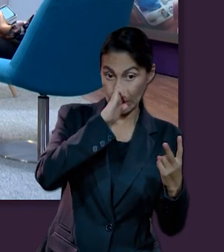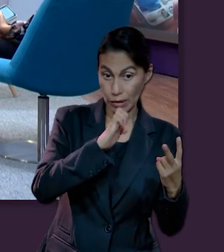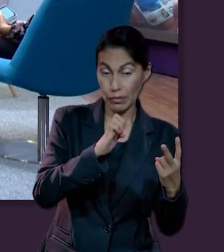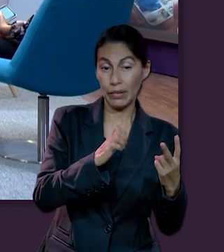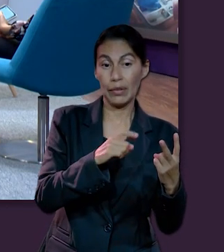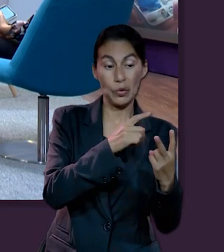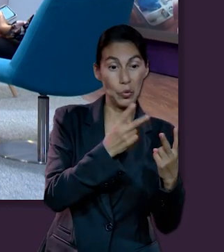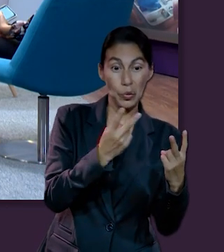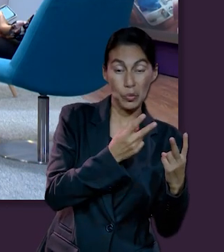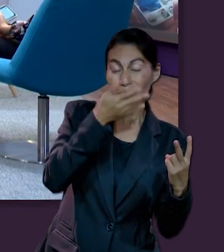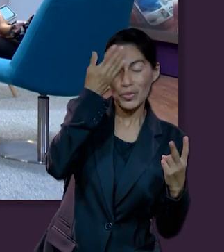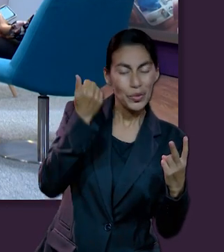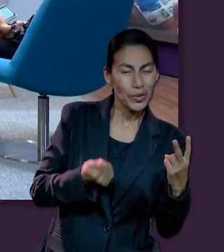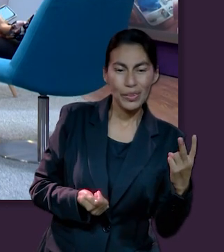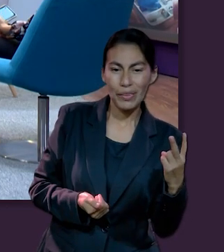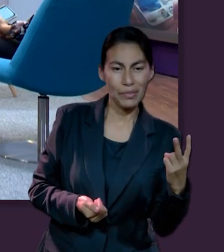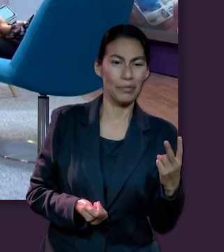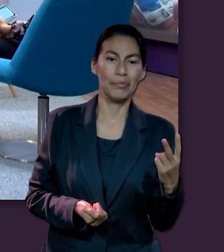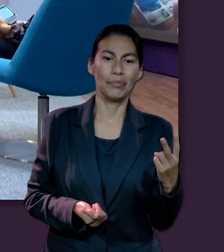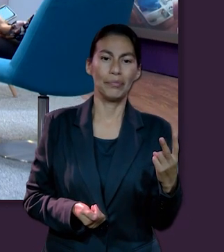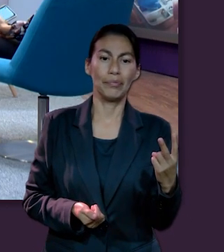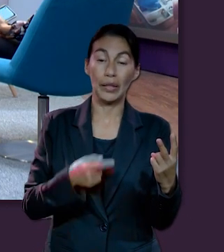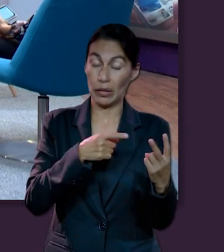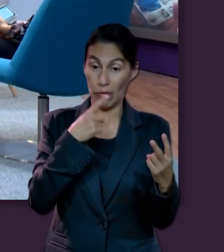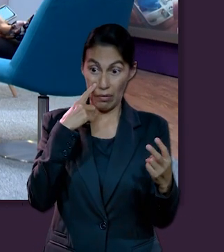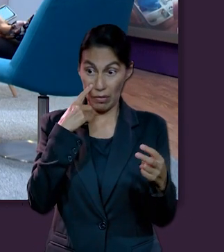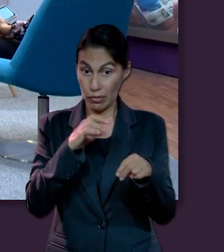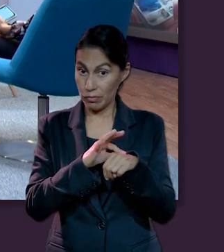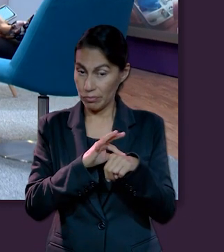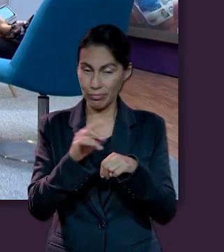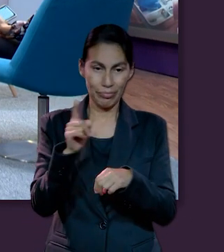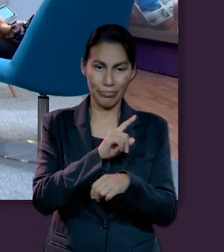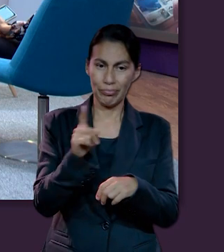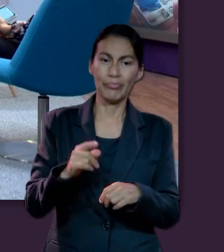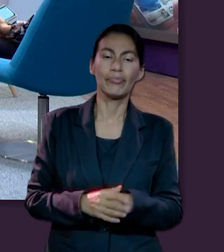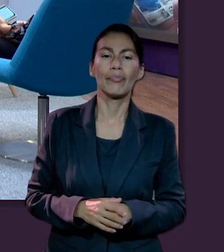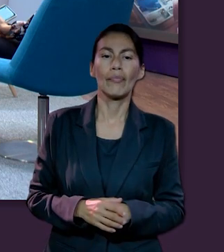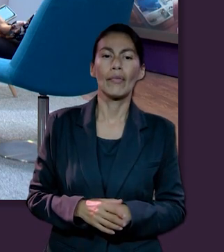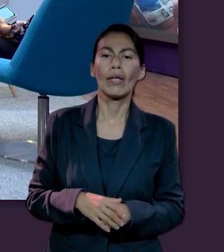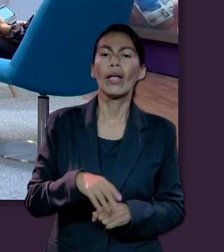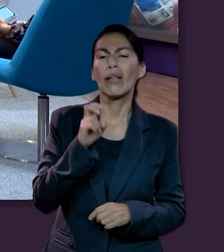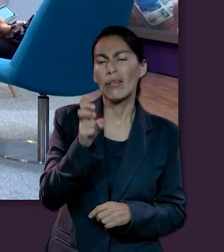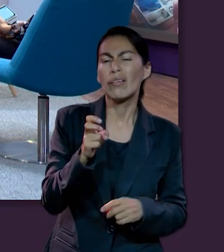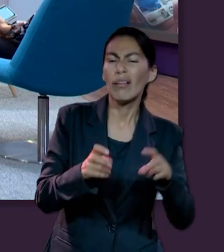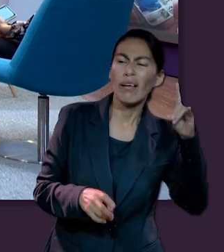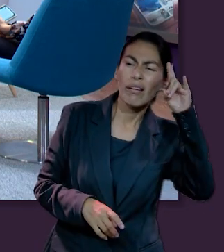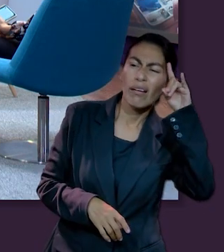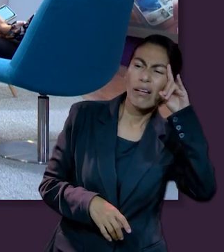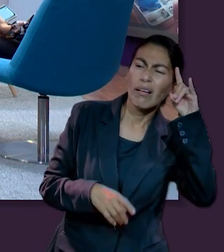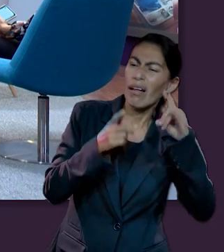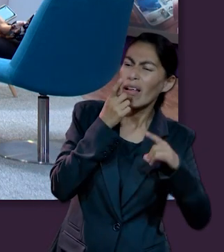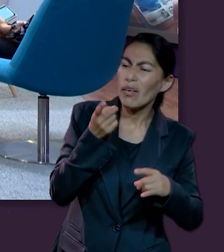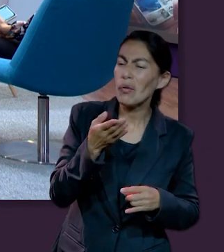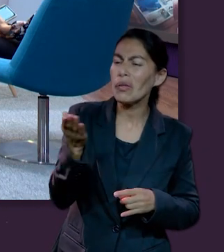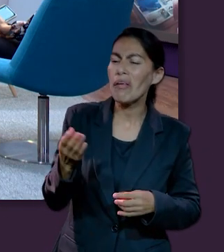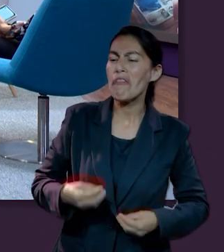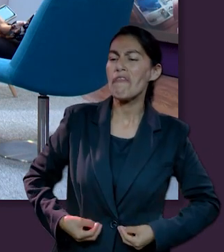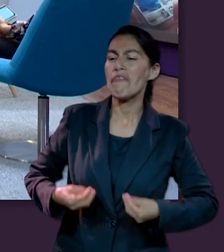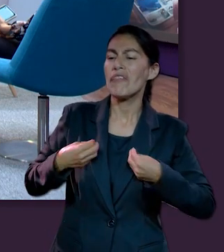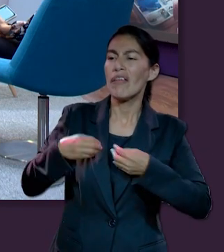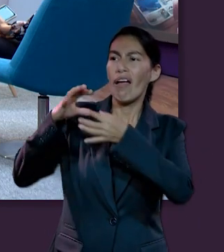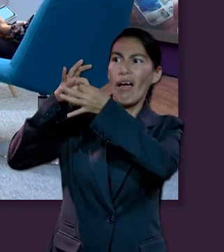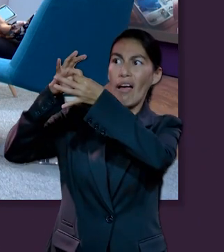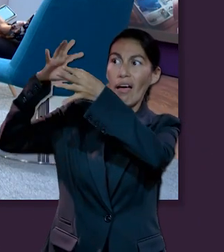no vieron esa parte. Y por cierta razón, lo que dijo Satanás parecía lógico, que ellos